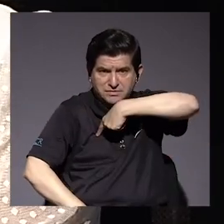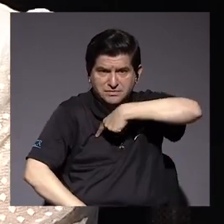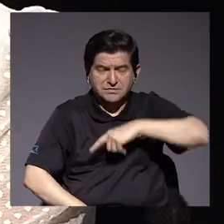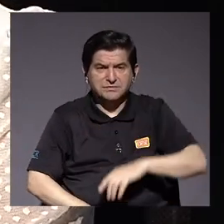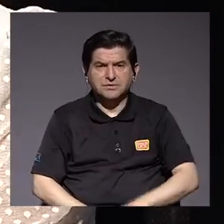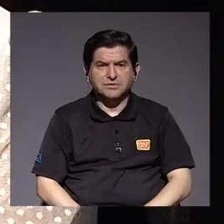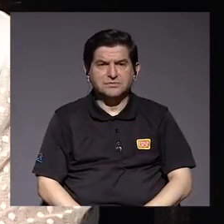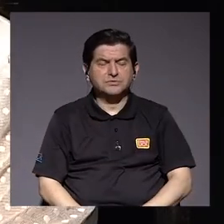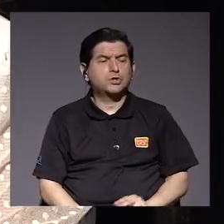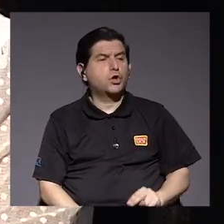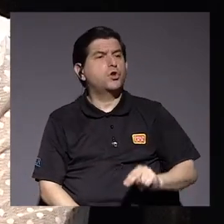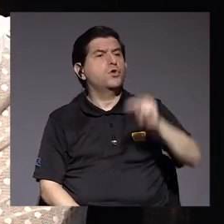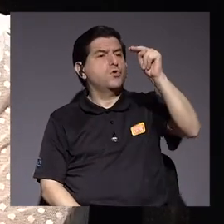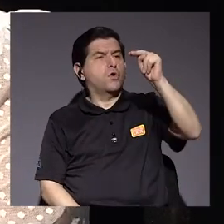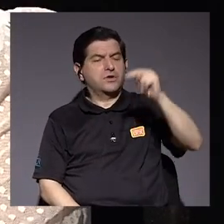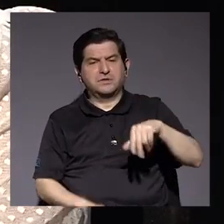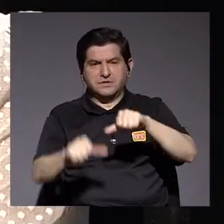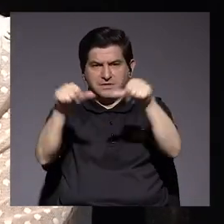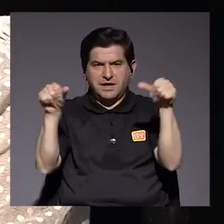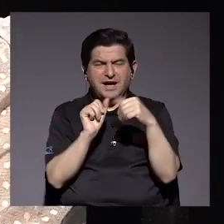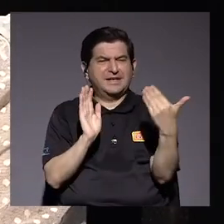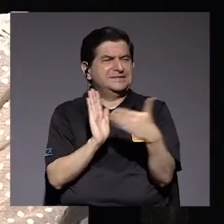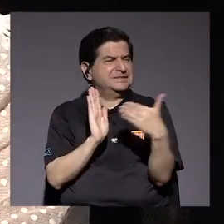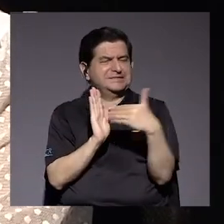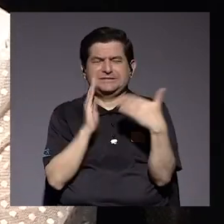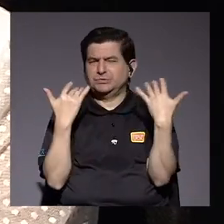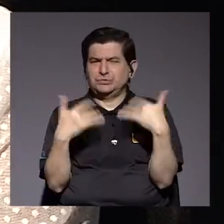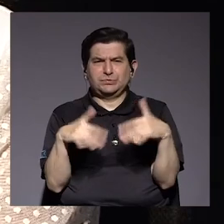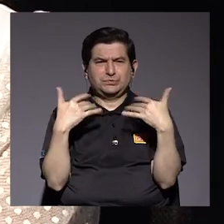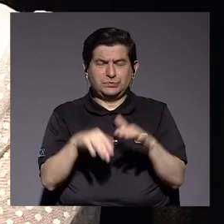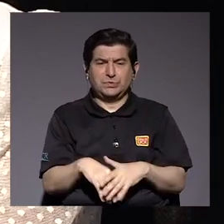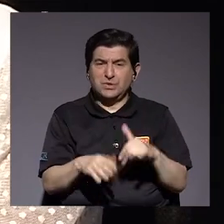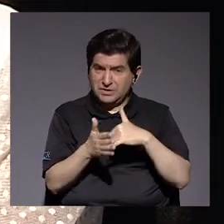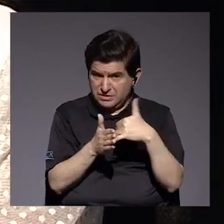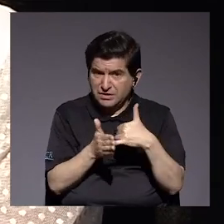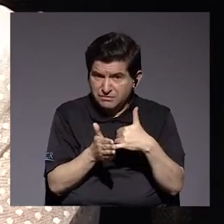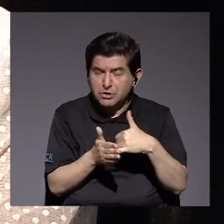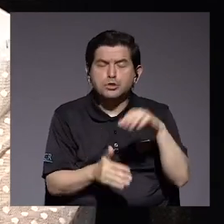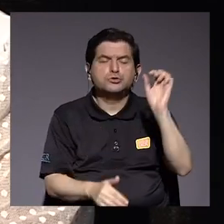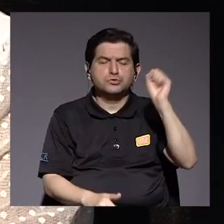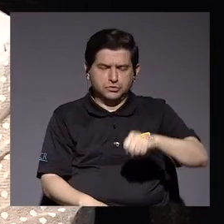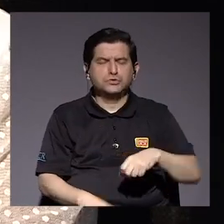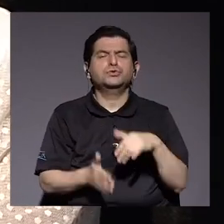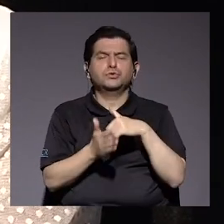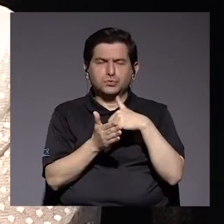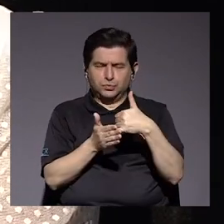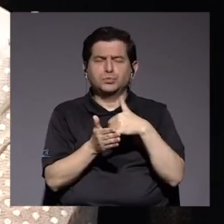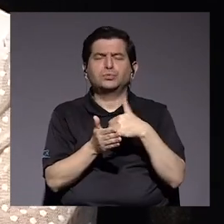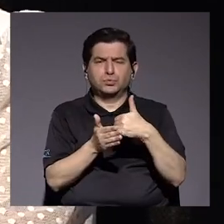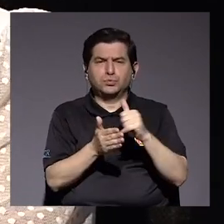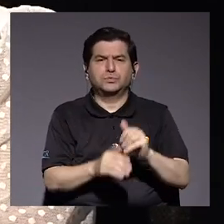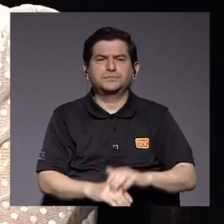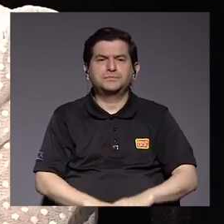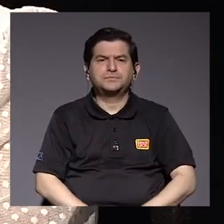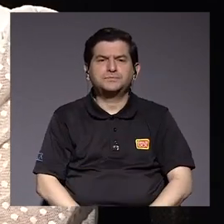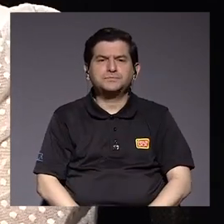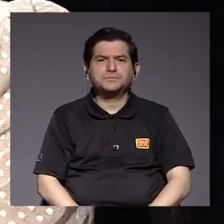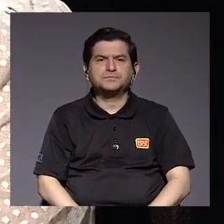la zona norte que es una zona que está muy afectada en este momento vulnerable también es una zona muy vulnerable por supuesto